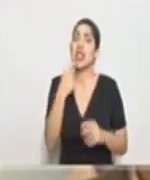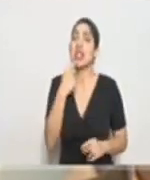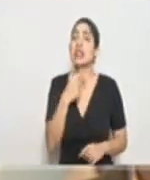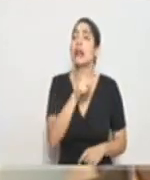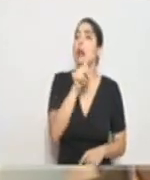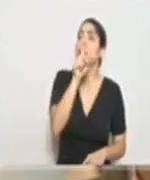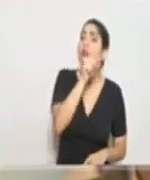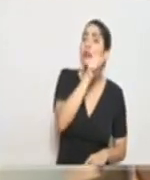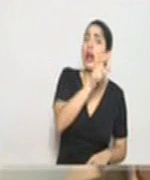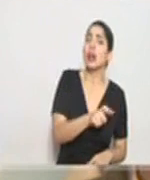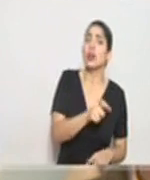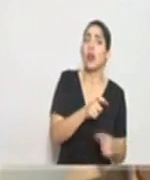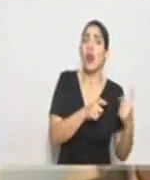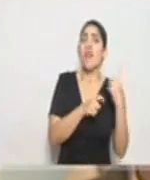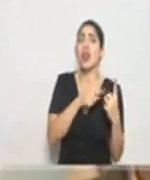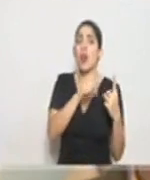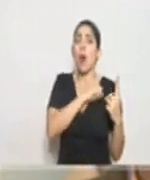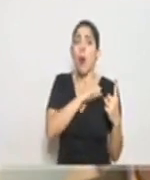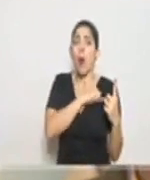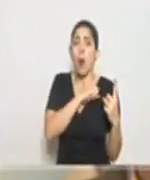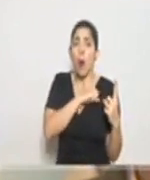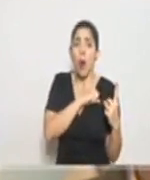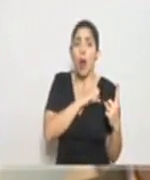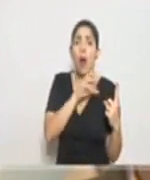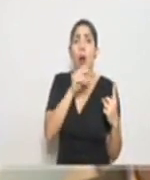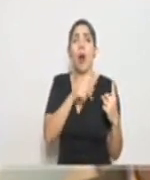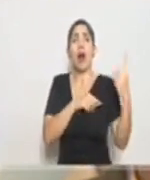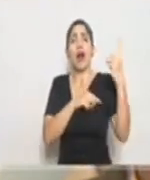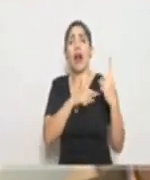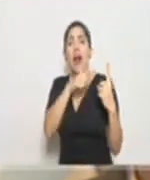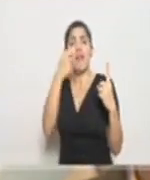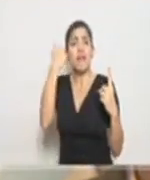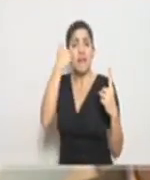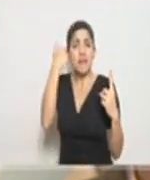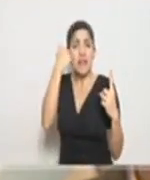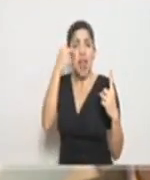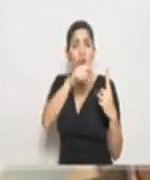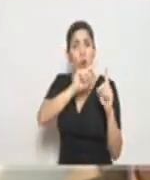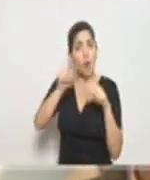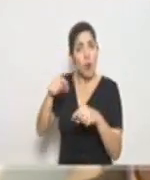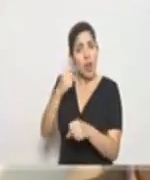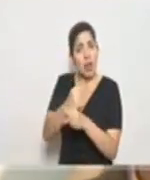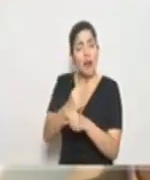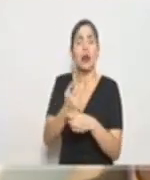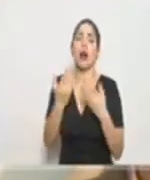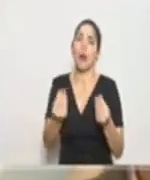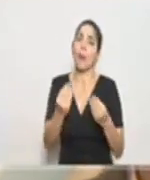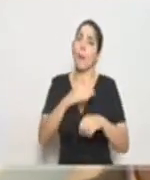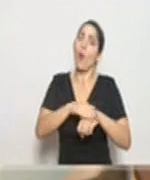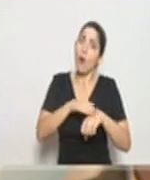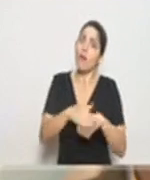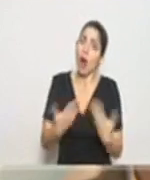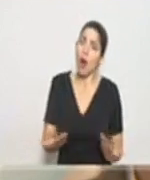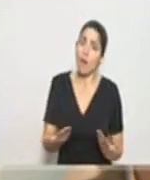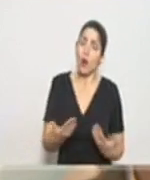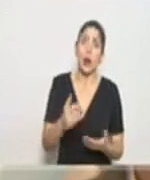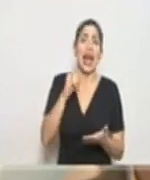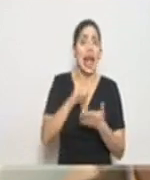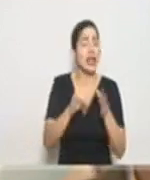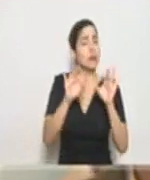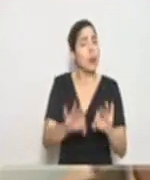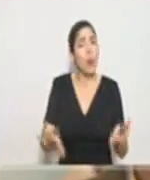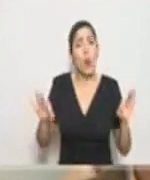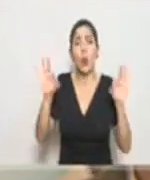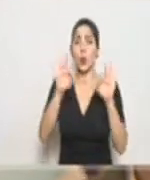fulanito de tal llegó tosiendo, llegó hasta con fiebre y fue a trabajar. Por favor, de verdad, esto es muy, muy